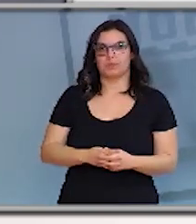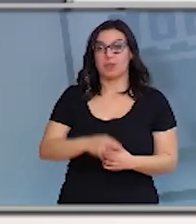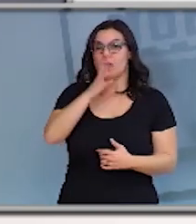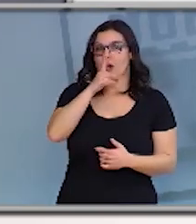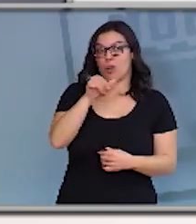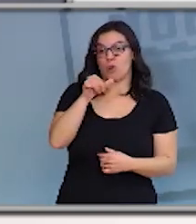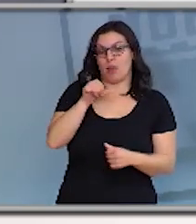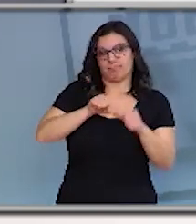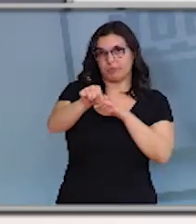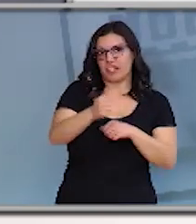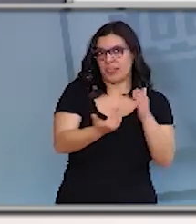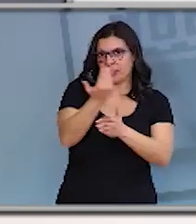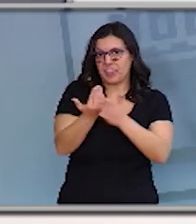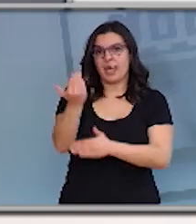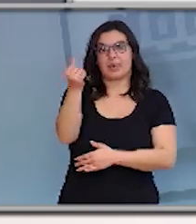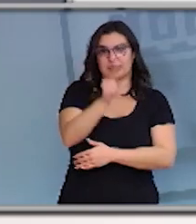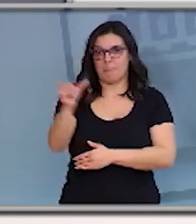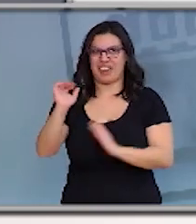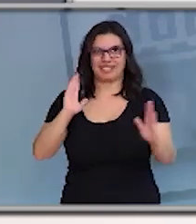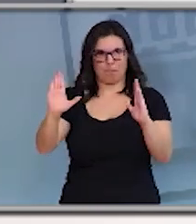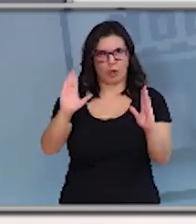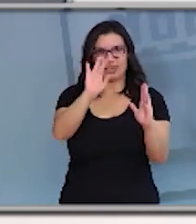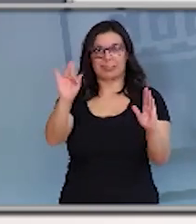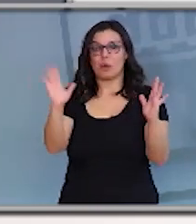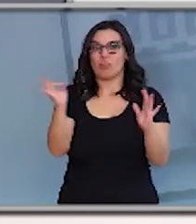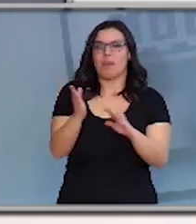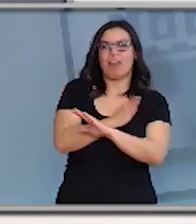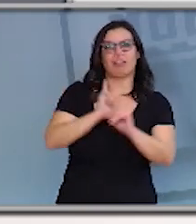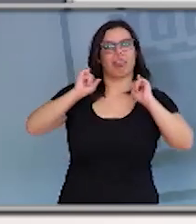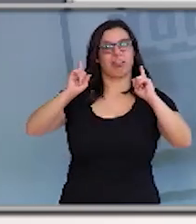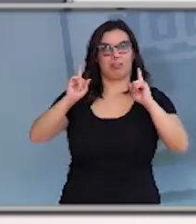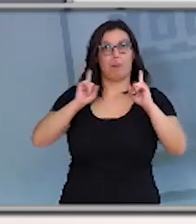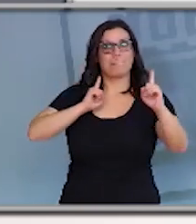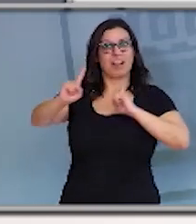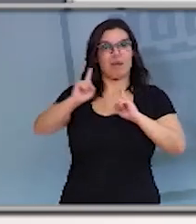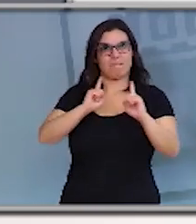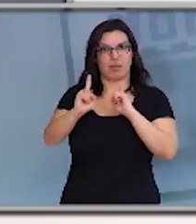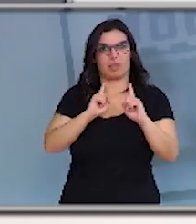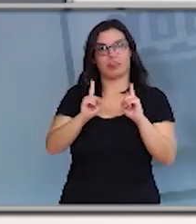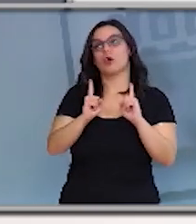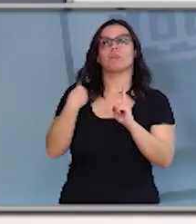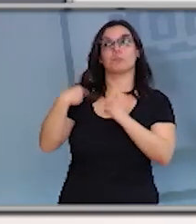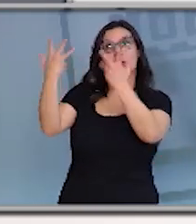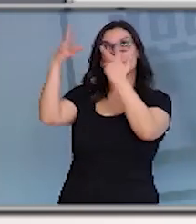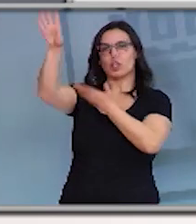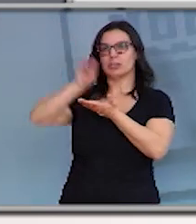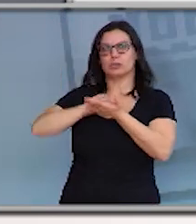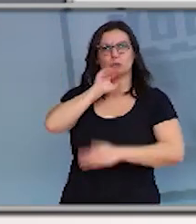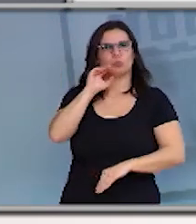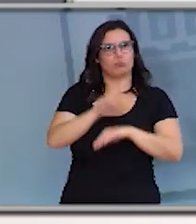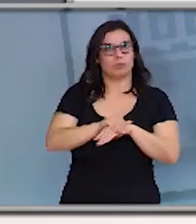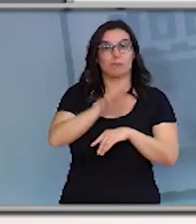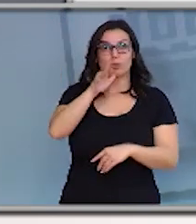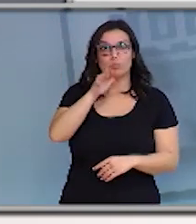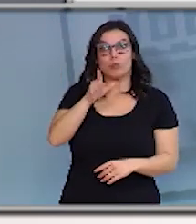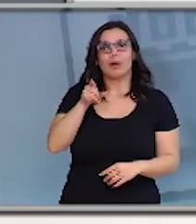días, van a ser unhas semanas, pero é importante tomar de maneira preventiva estas indicaciones e estas recomendaciones, porque